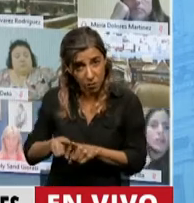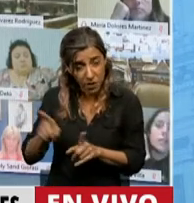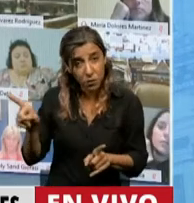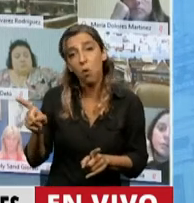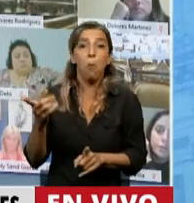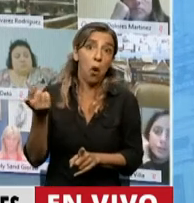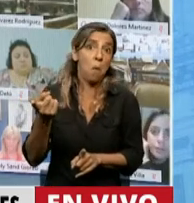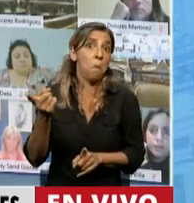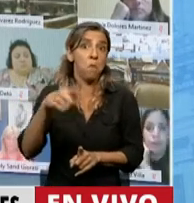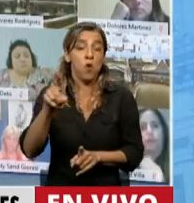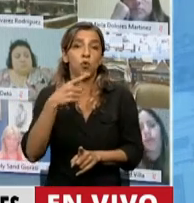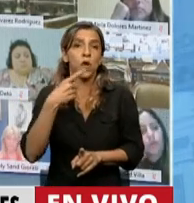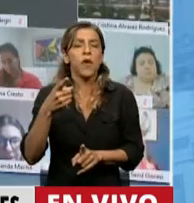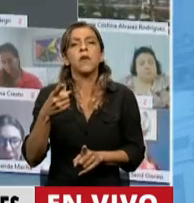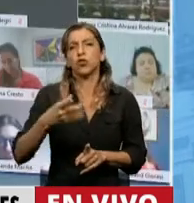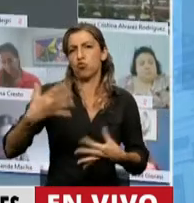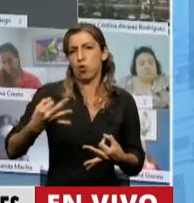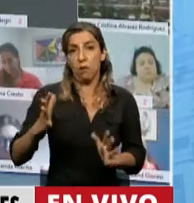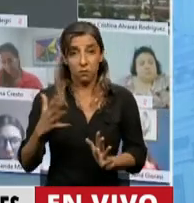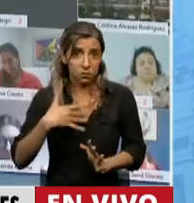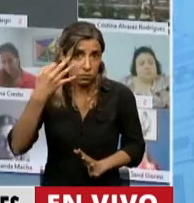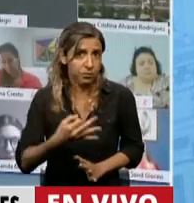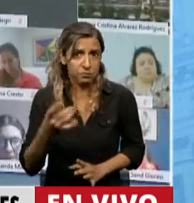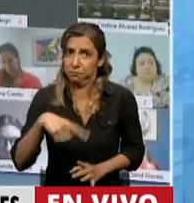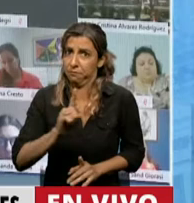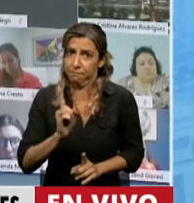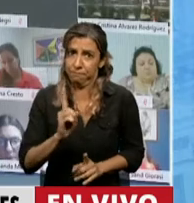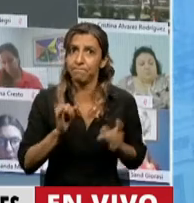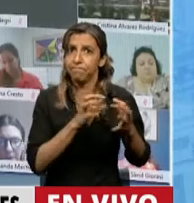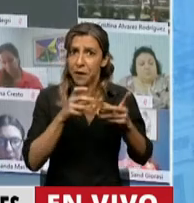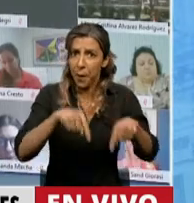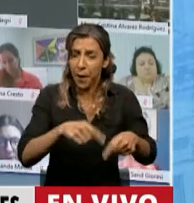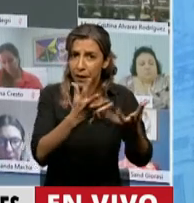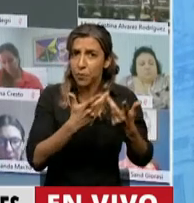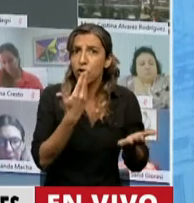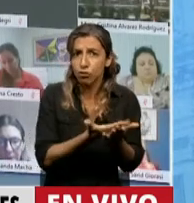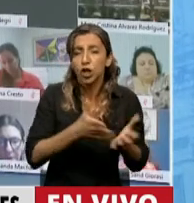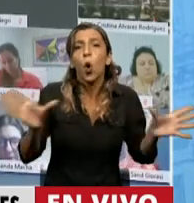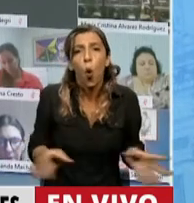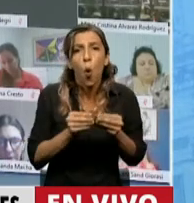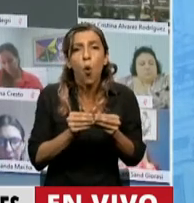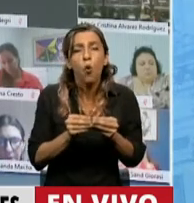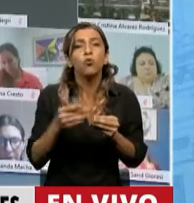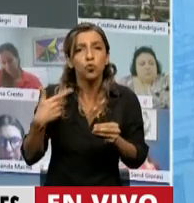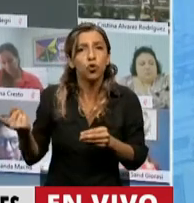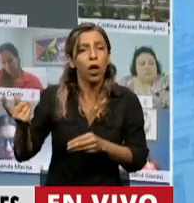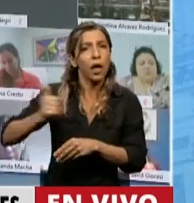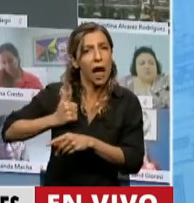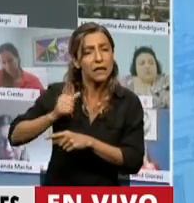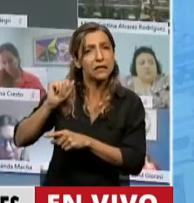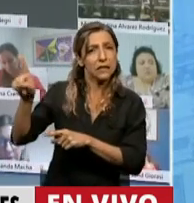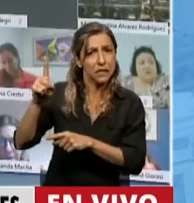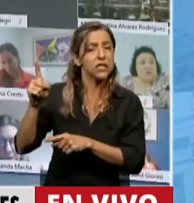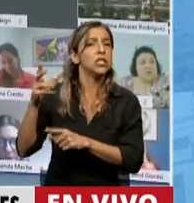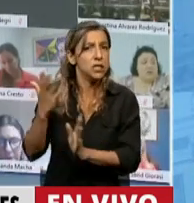diciendo, tendría que venir acompañado el tratamiento de este proyecto con el anuncio de que la Cancillería cancela el